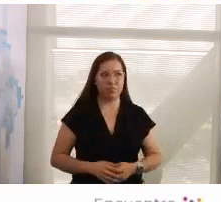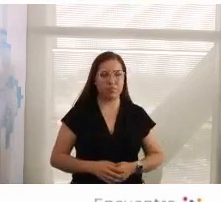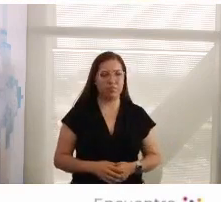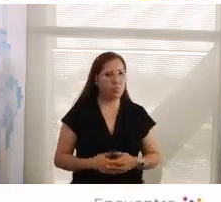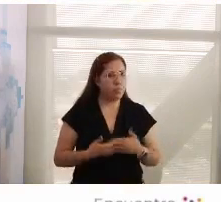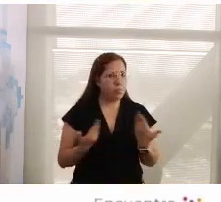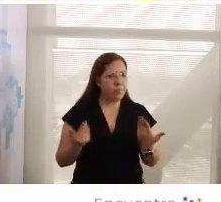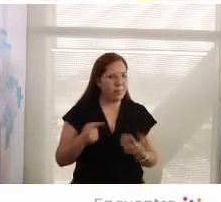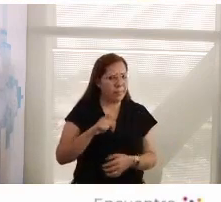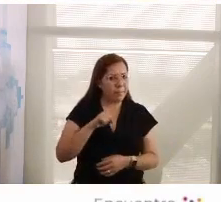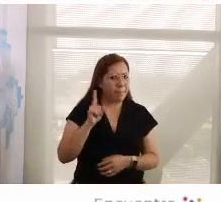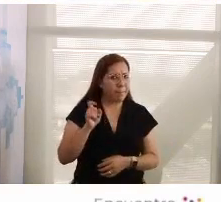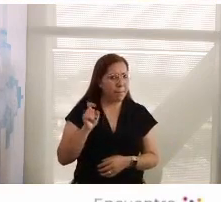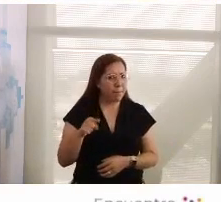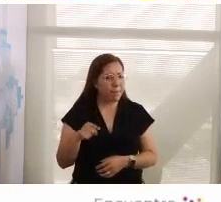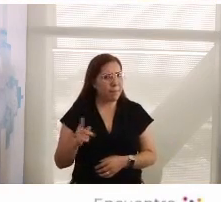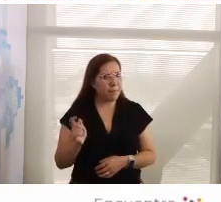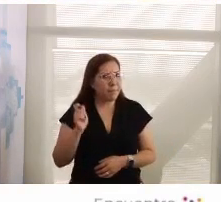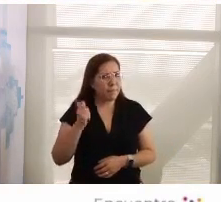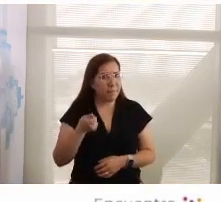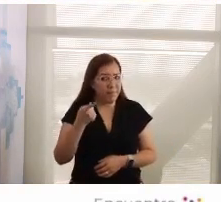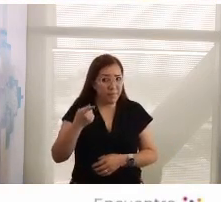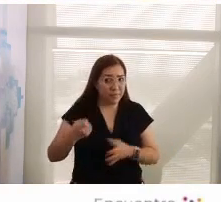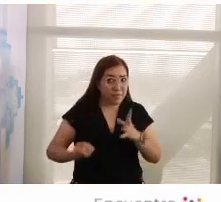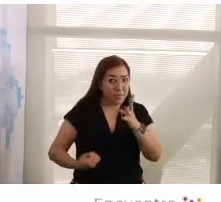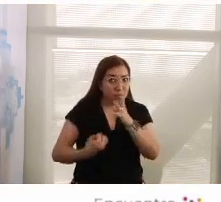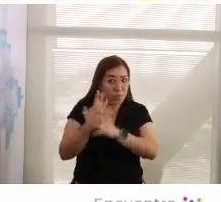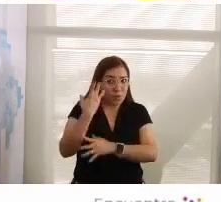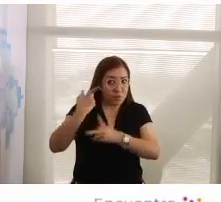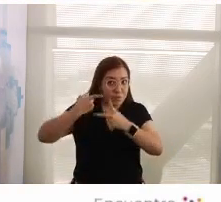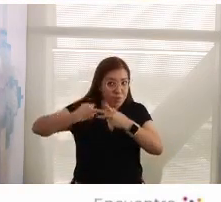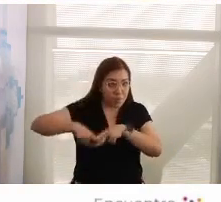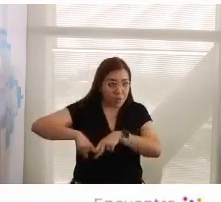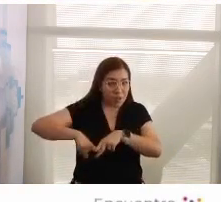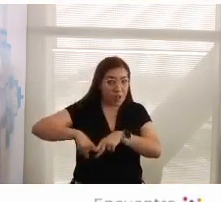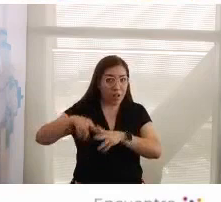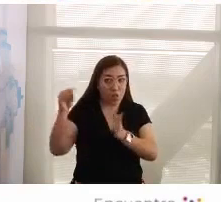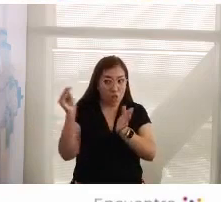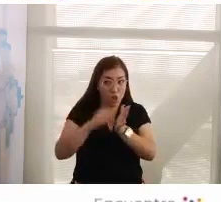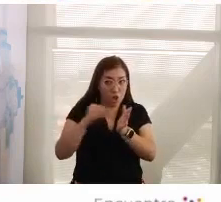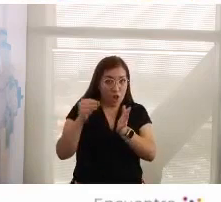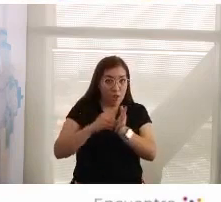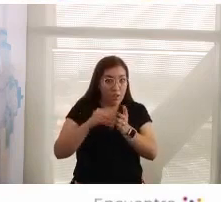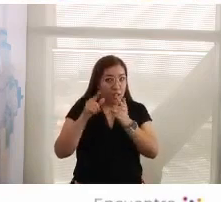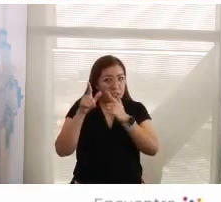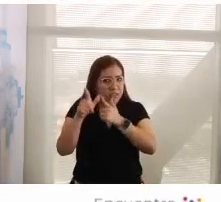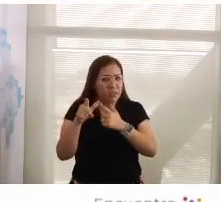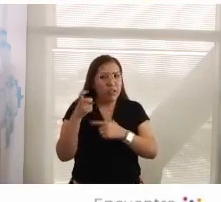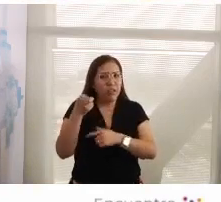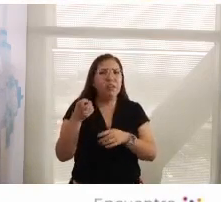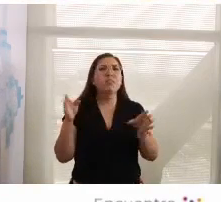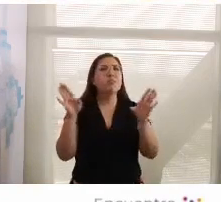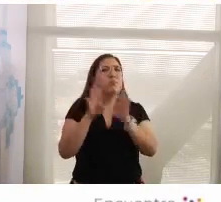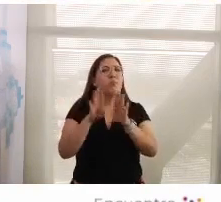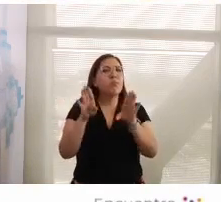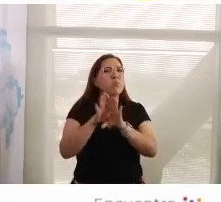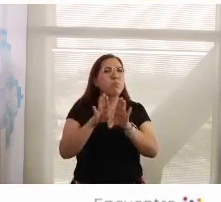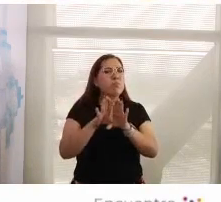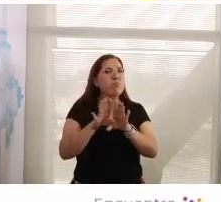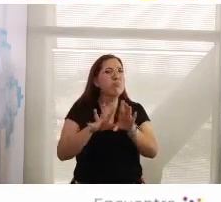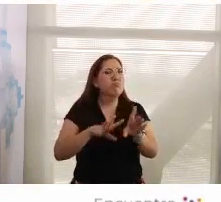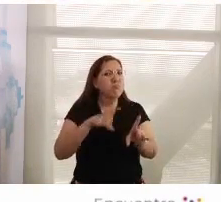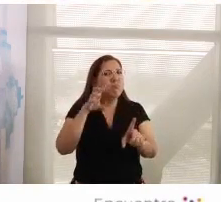pregunta no es el surgimiento de hegeas que preexisten y si como esto logró ganar